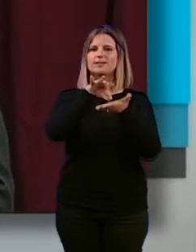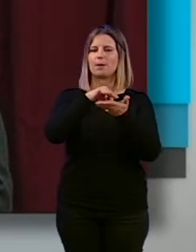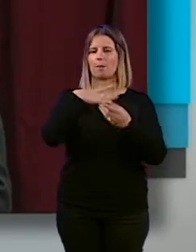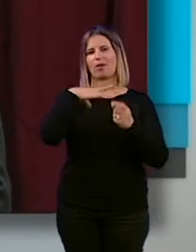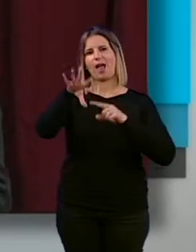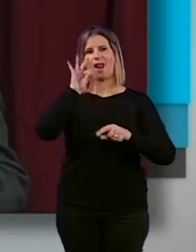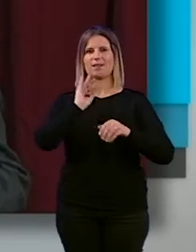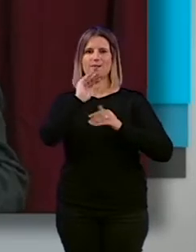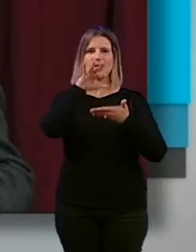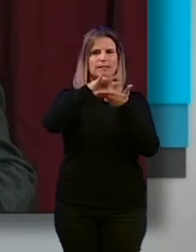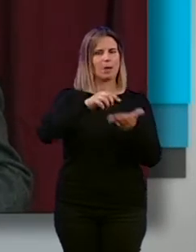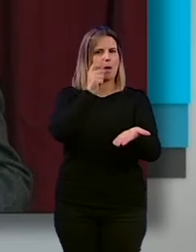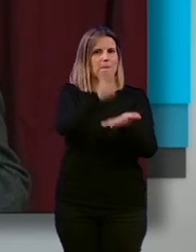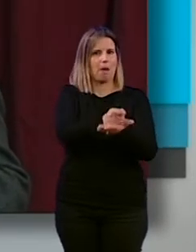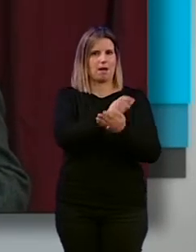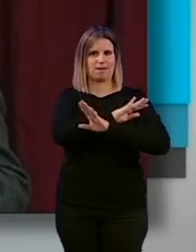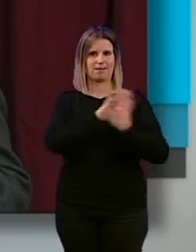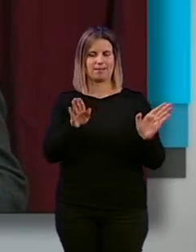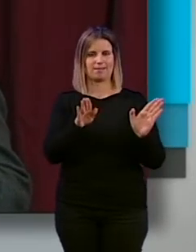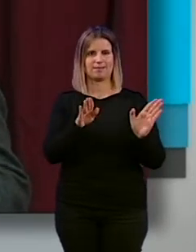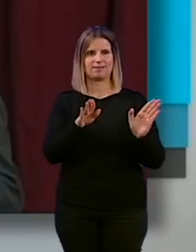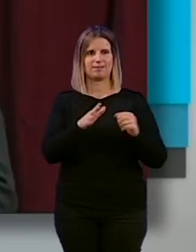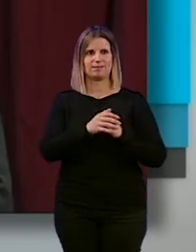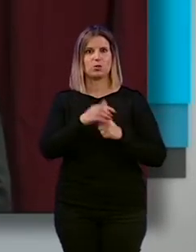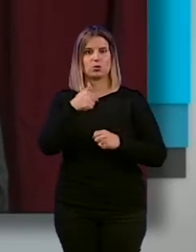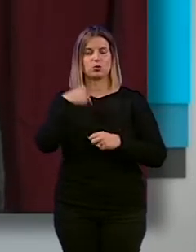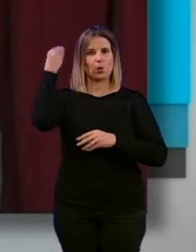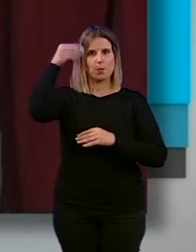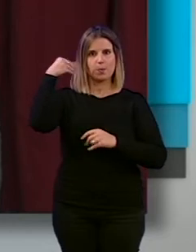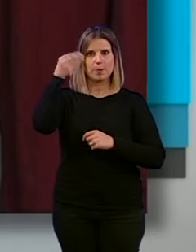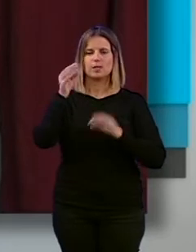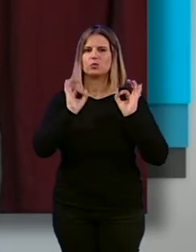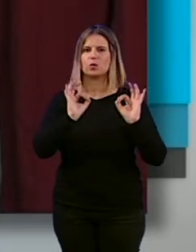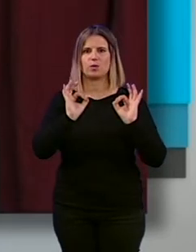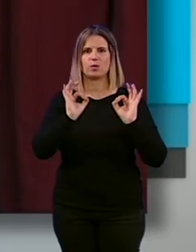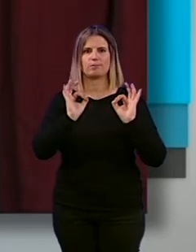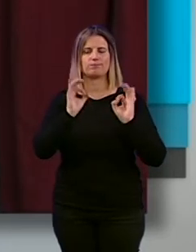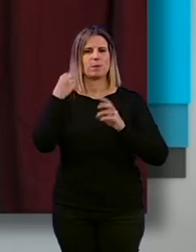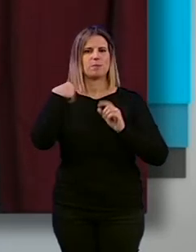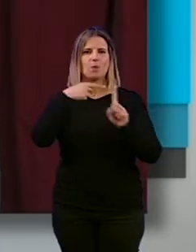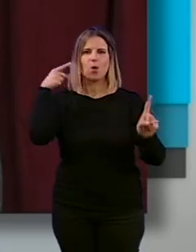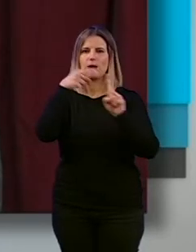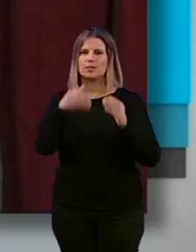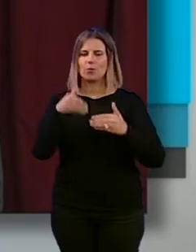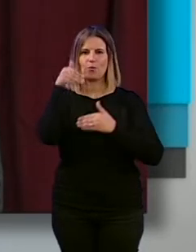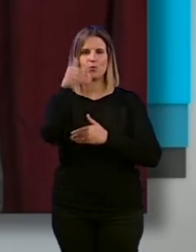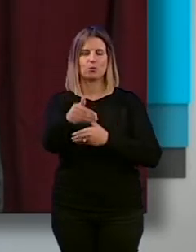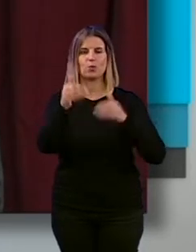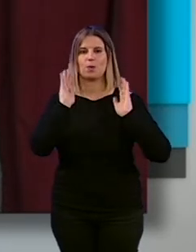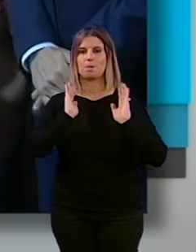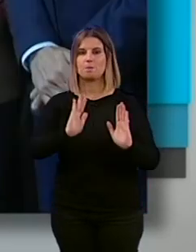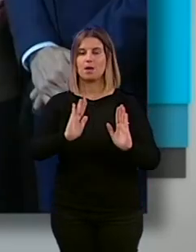elegir su tapa y la paguen simplemente. Yo creo que esa es la meta y el futuro, pero